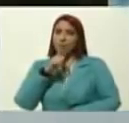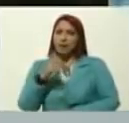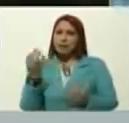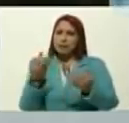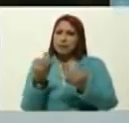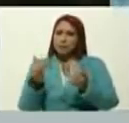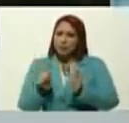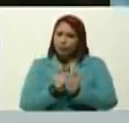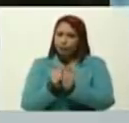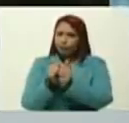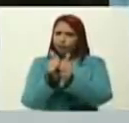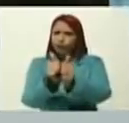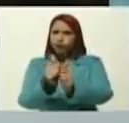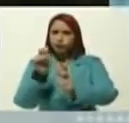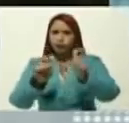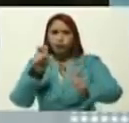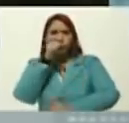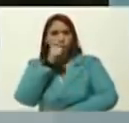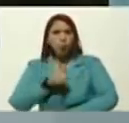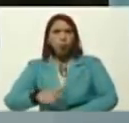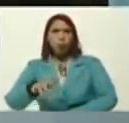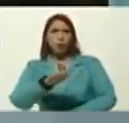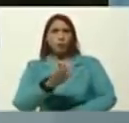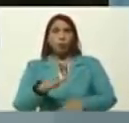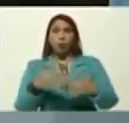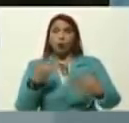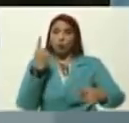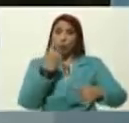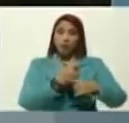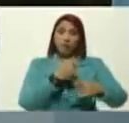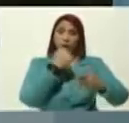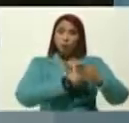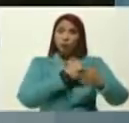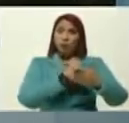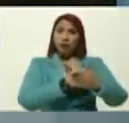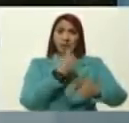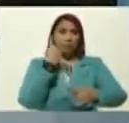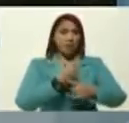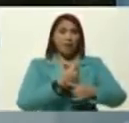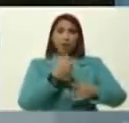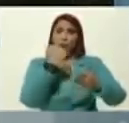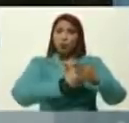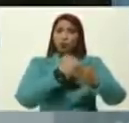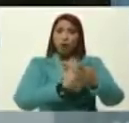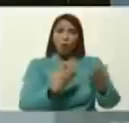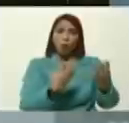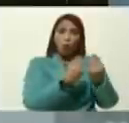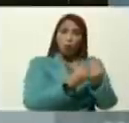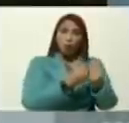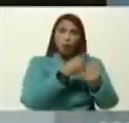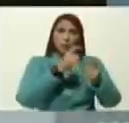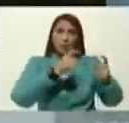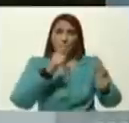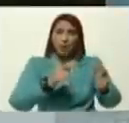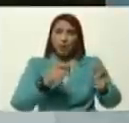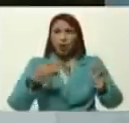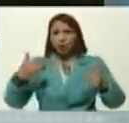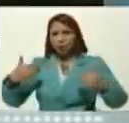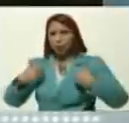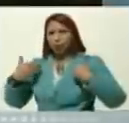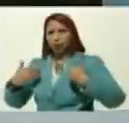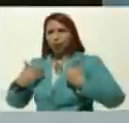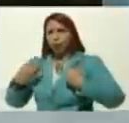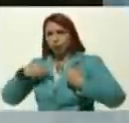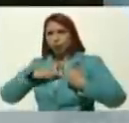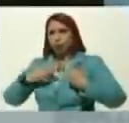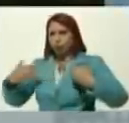estado al lado de la gente, cuando hay que luchar, se lucha, al lado de la gente, cuando hay que sufrir, hemos sufrido, lado de la